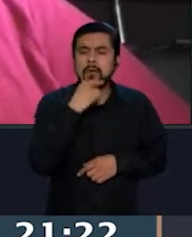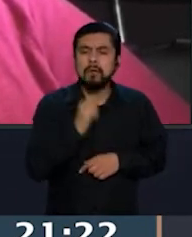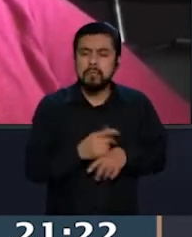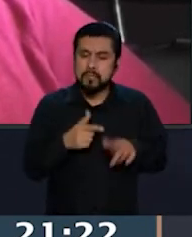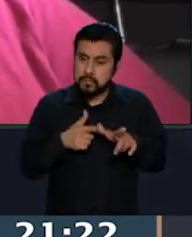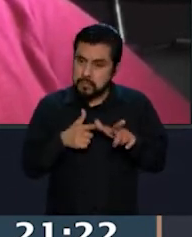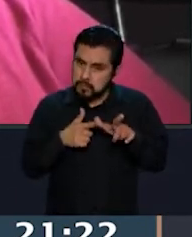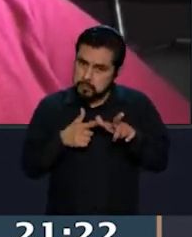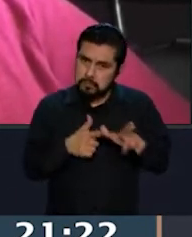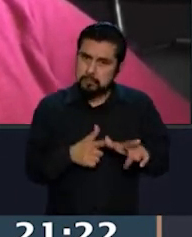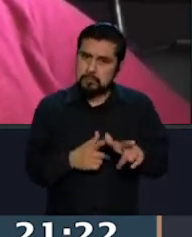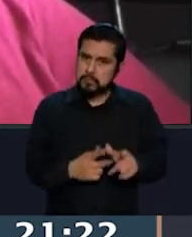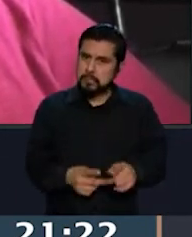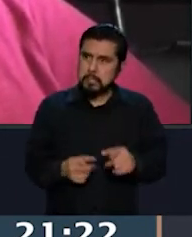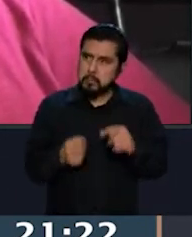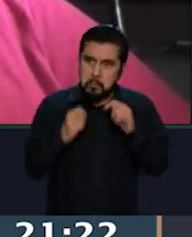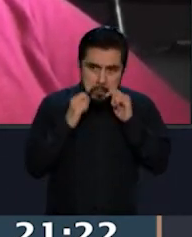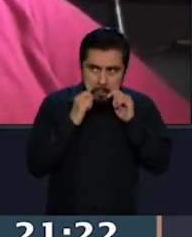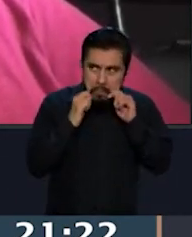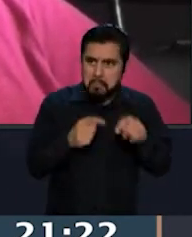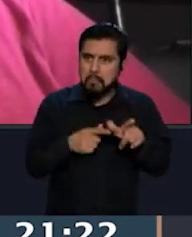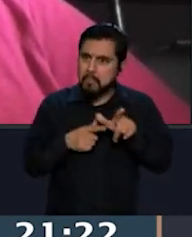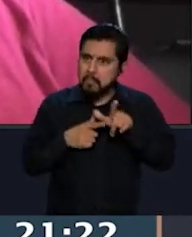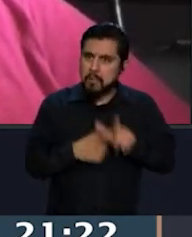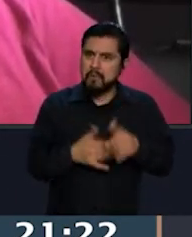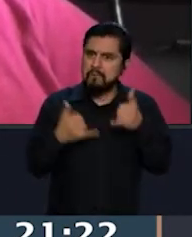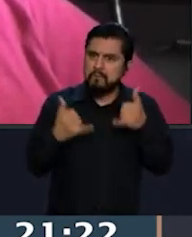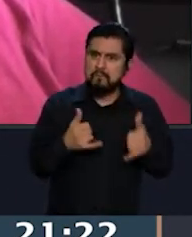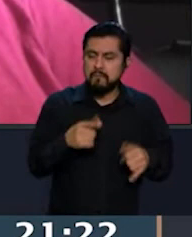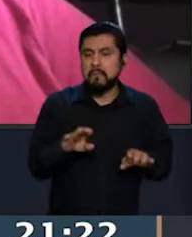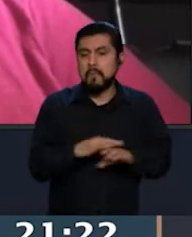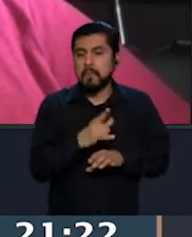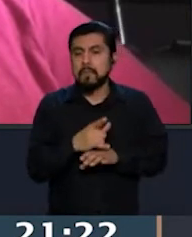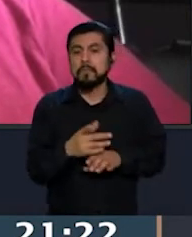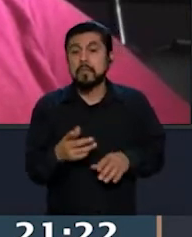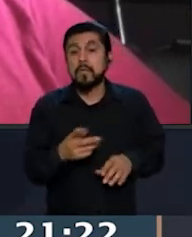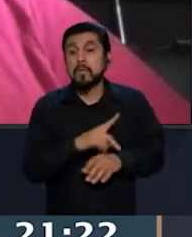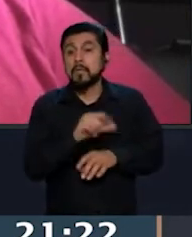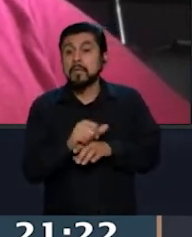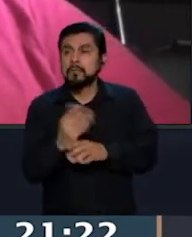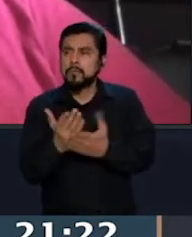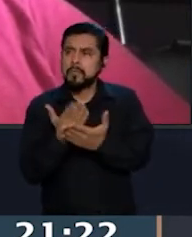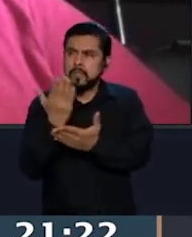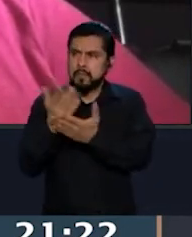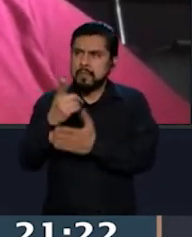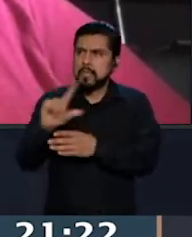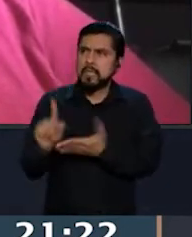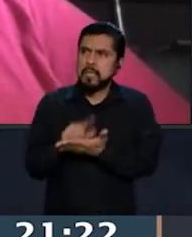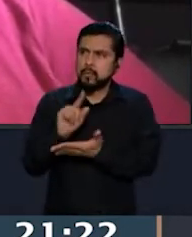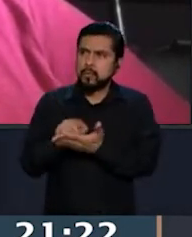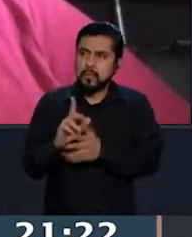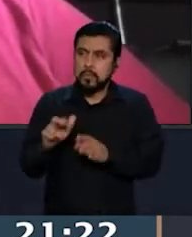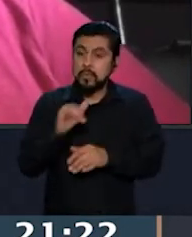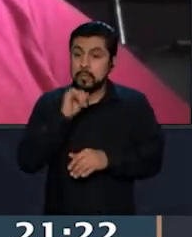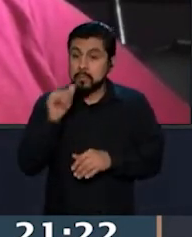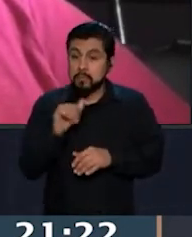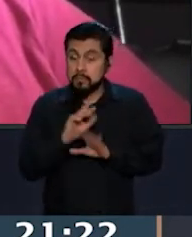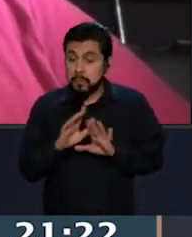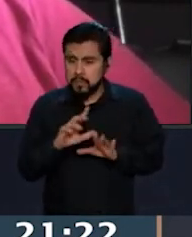o de que no elimine los tweets, podría solicitarse a la plataforma que lo hiciera. Pero, ¿qué pasa si no únicamente no